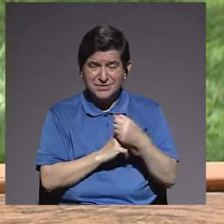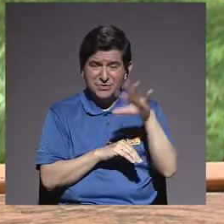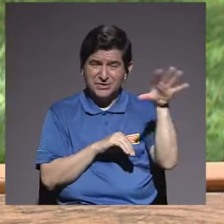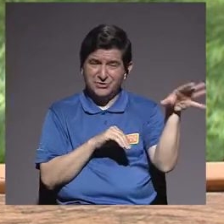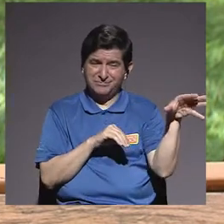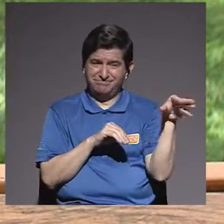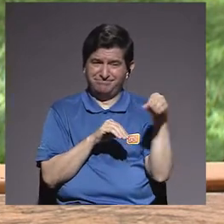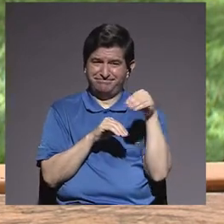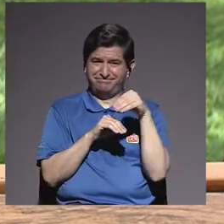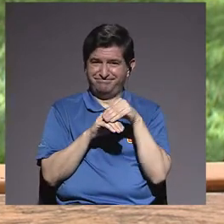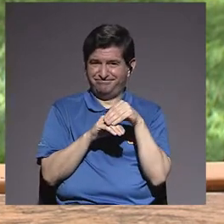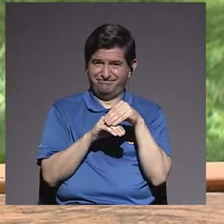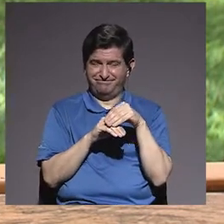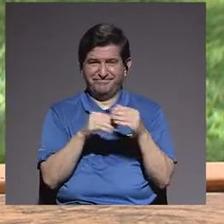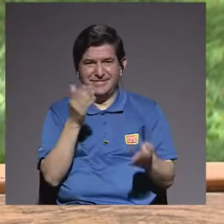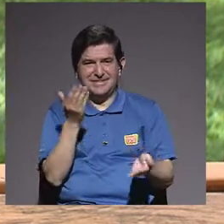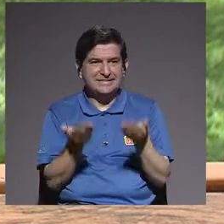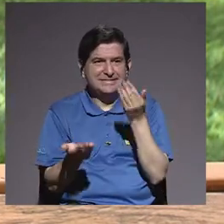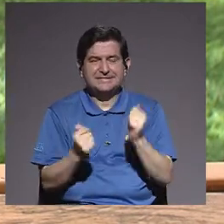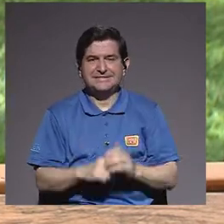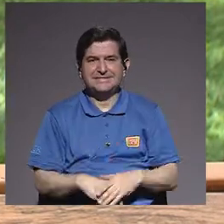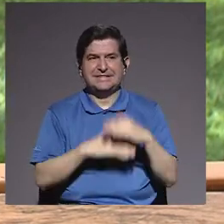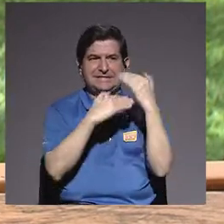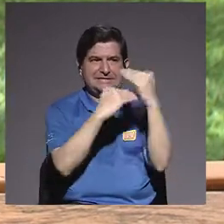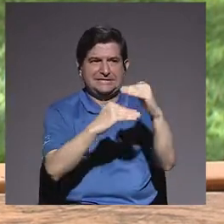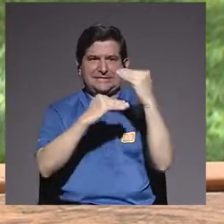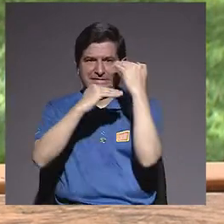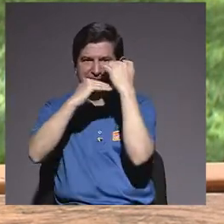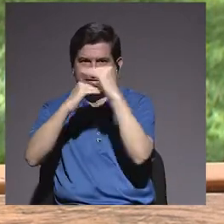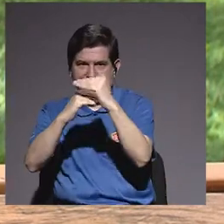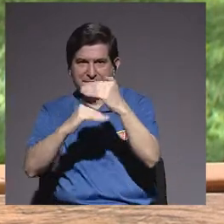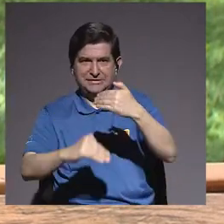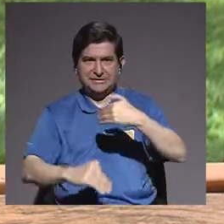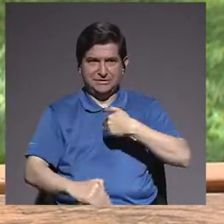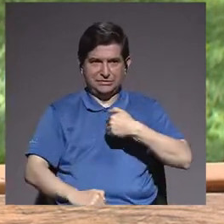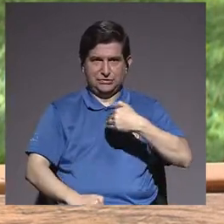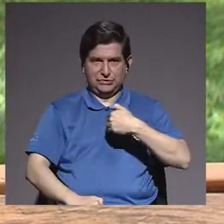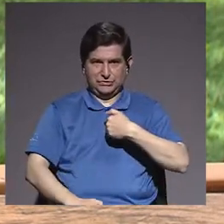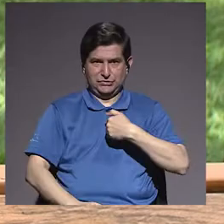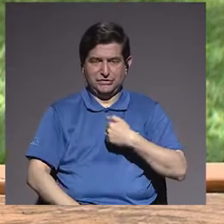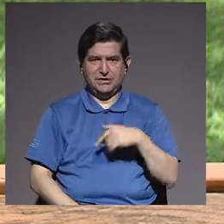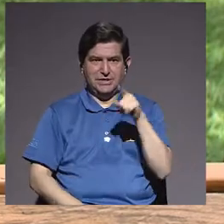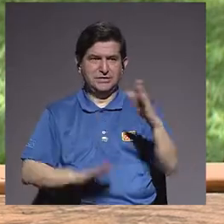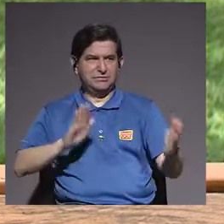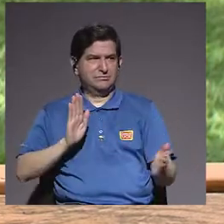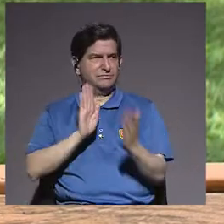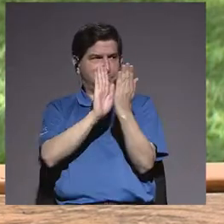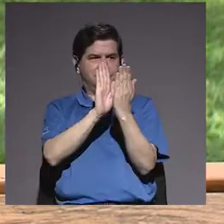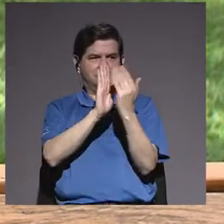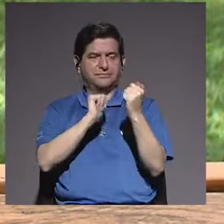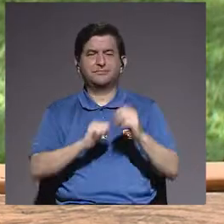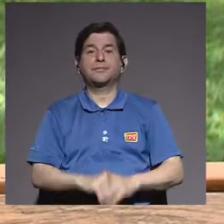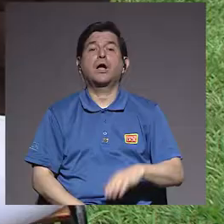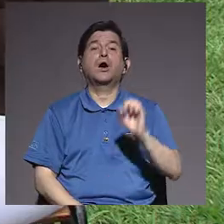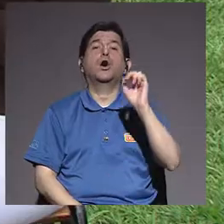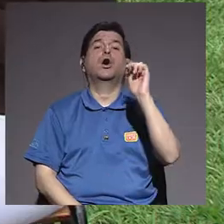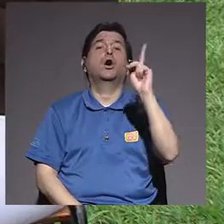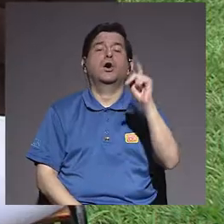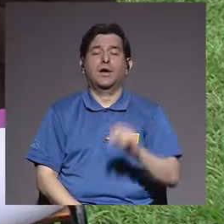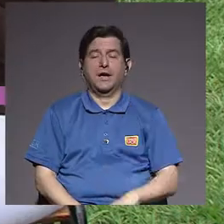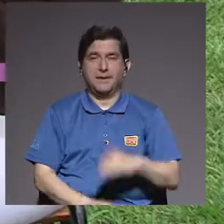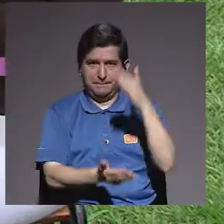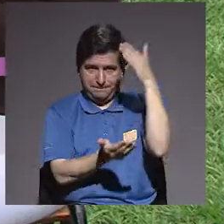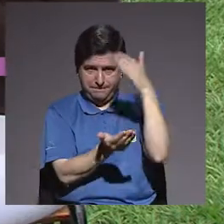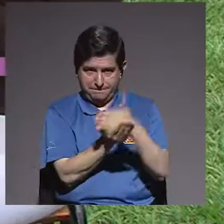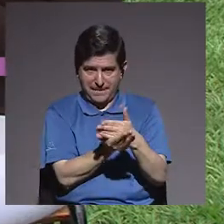otro de las limitaciones a las que se enfrenta. Ok, bueno, vamos